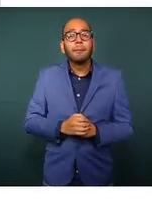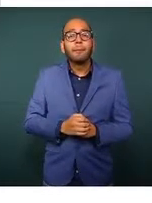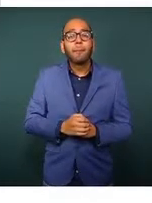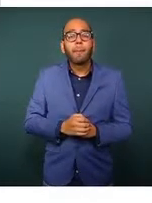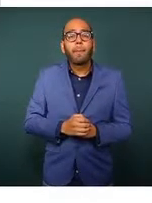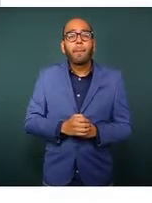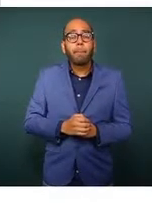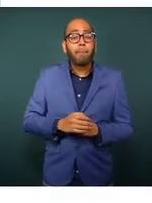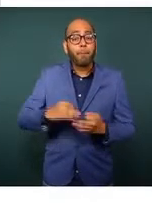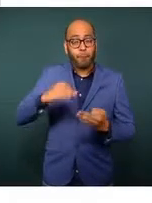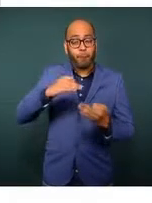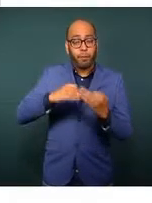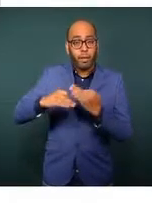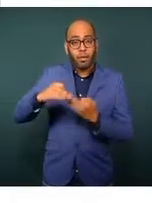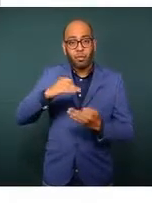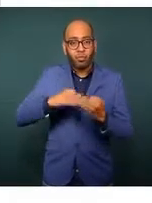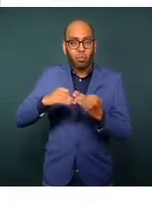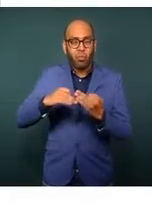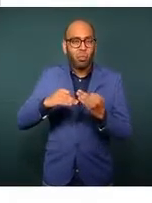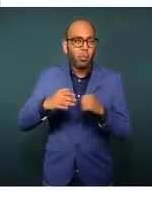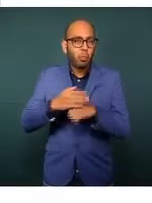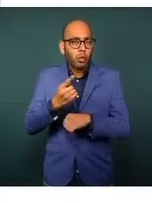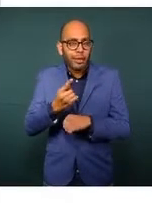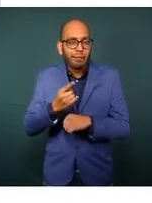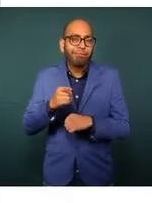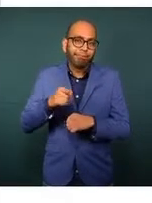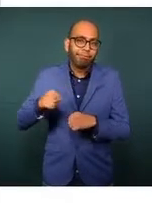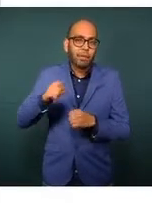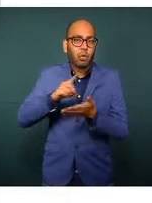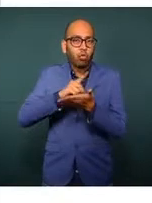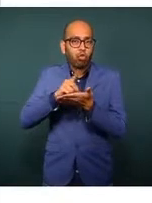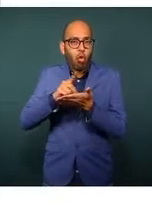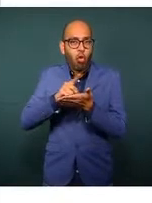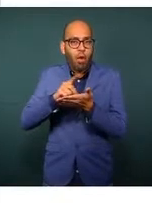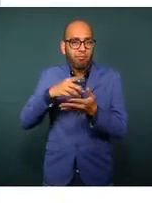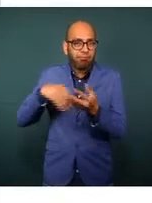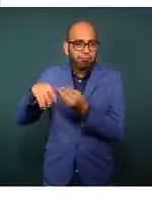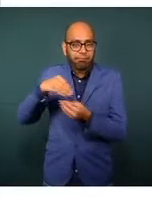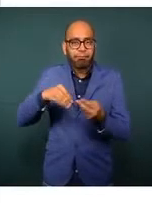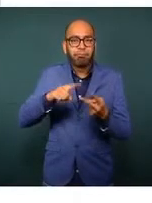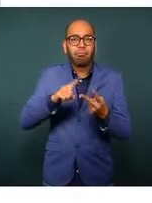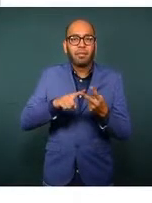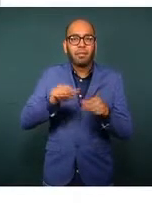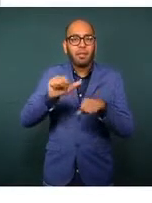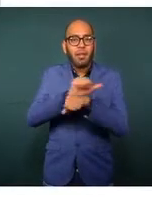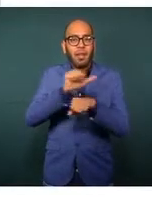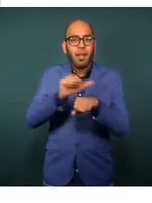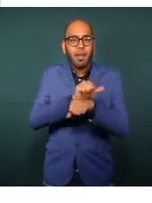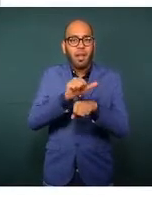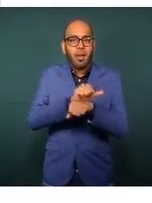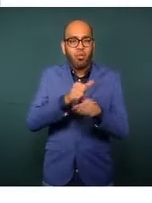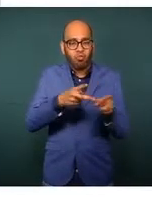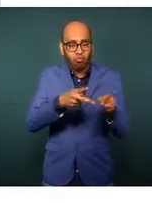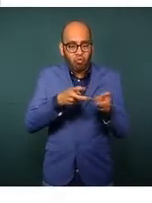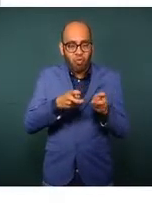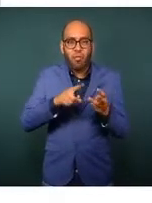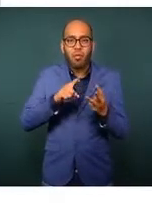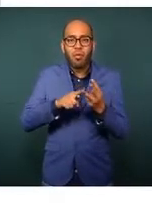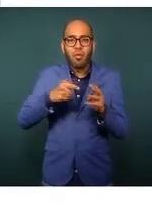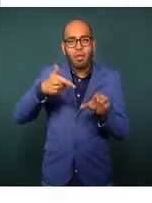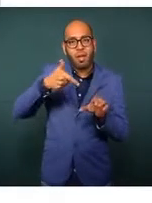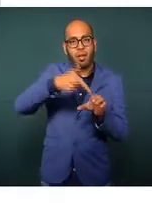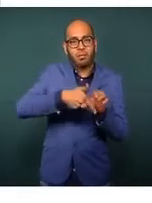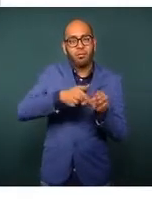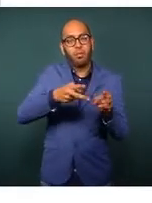al trasiego de droga, robo de vehículos y robo de combustibles. Aunque tenemos